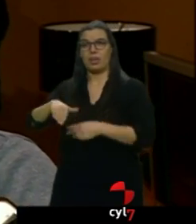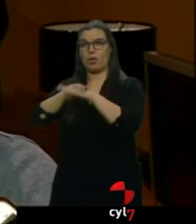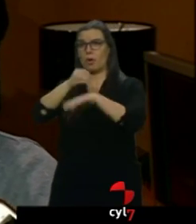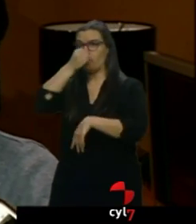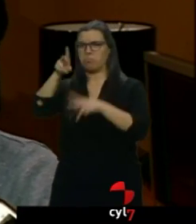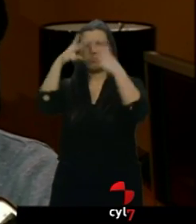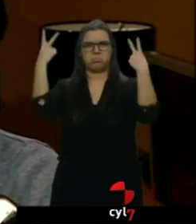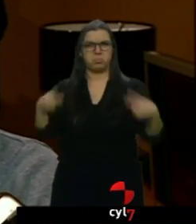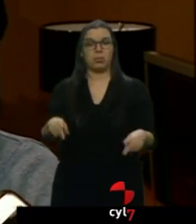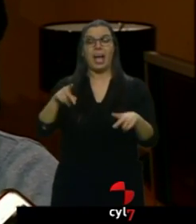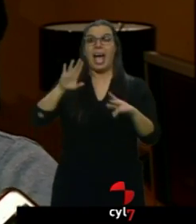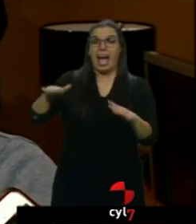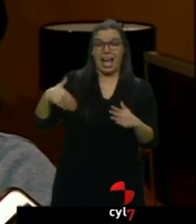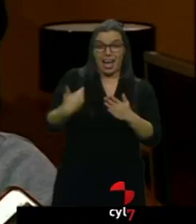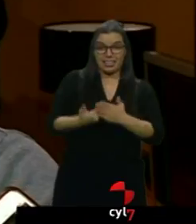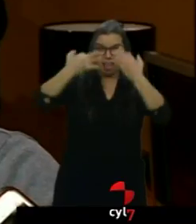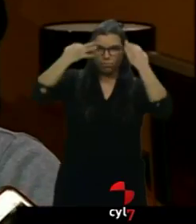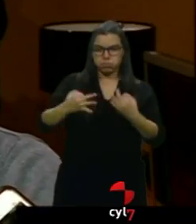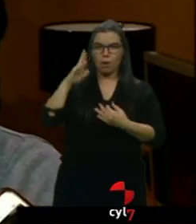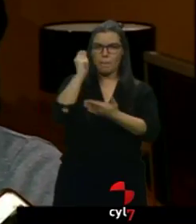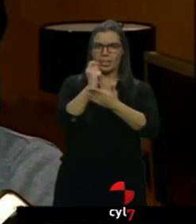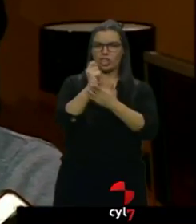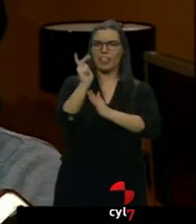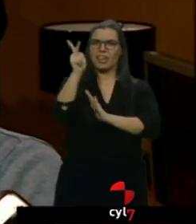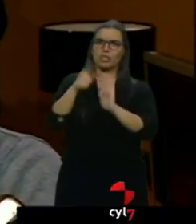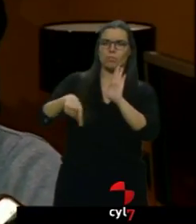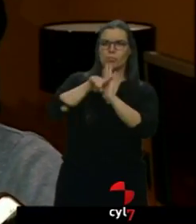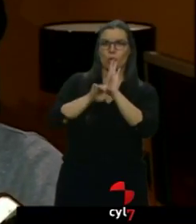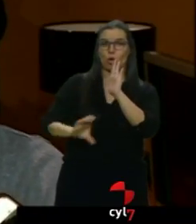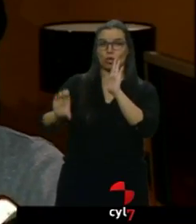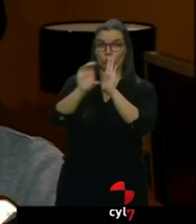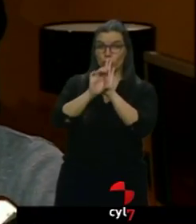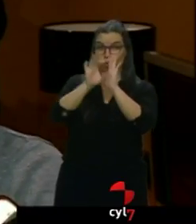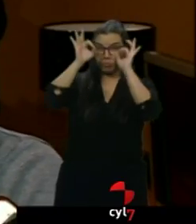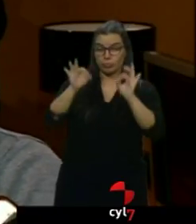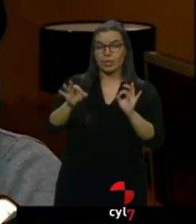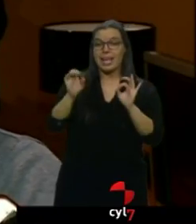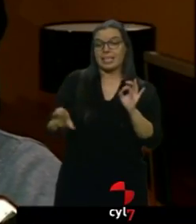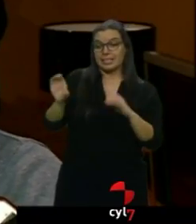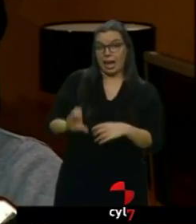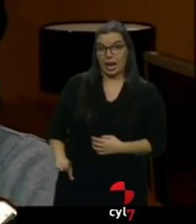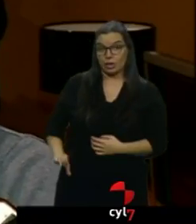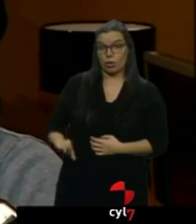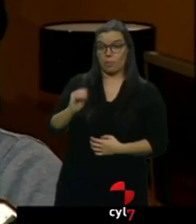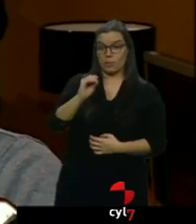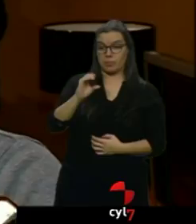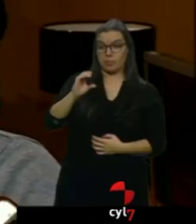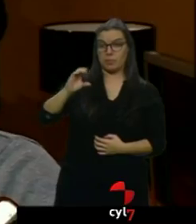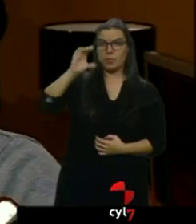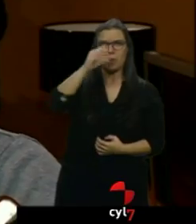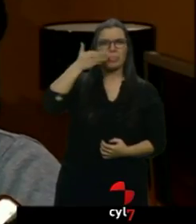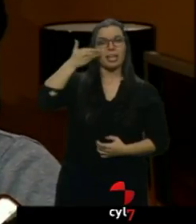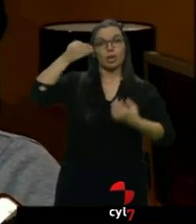Socialista. Hasta que no garanticemos que las pensiones sea un derecho en la Constitución y que los salarios y las subidas sean unos salarios y subidas